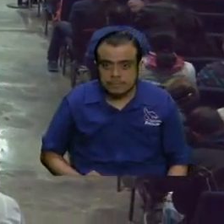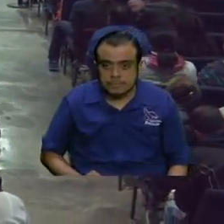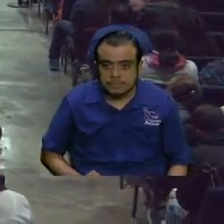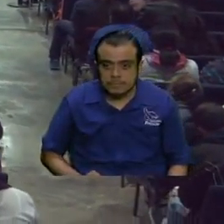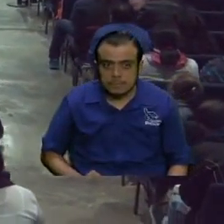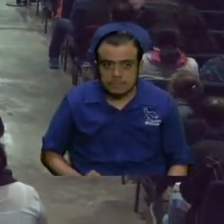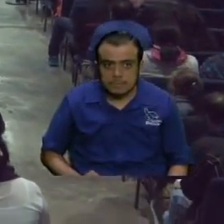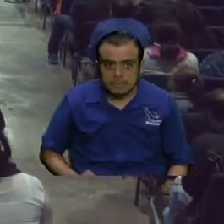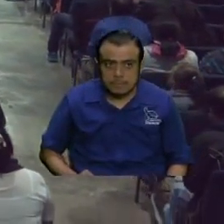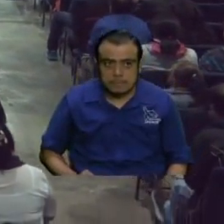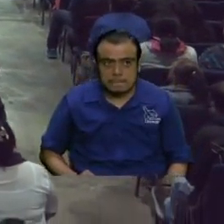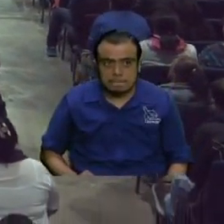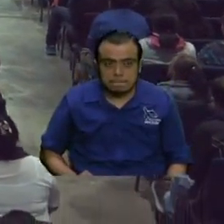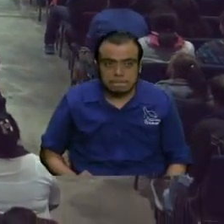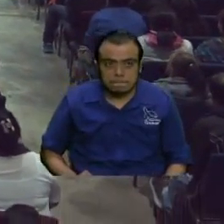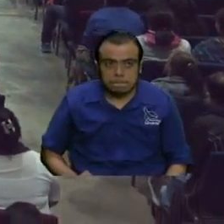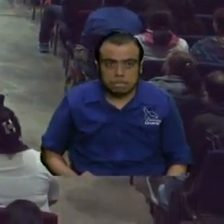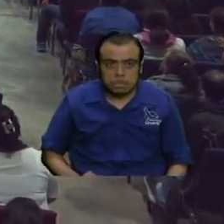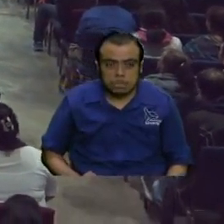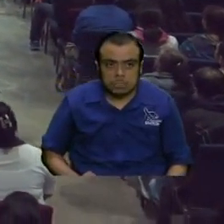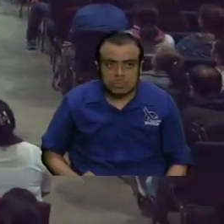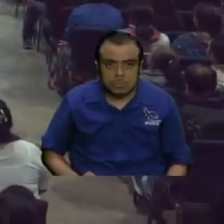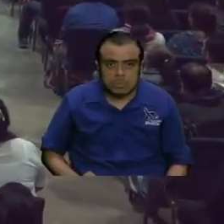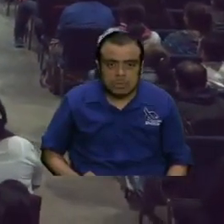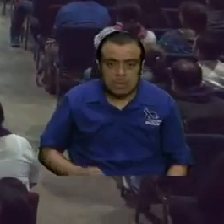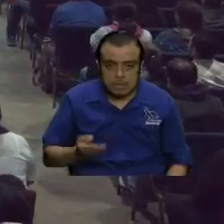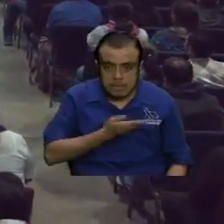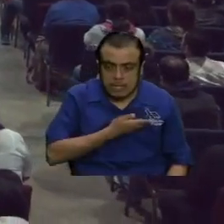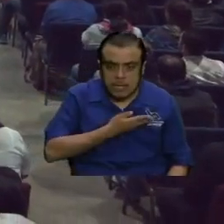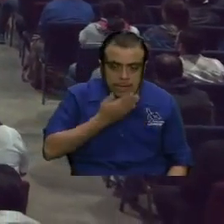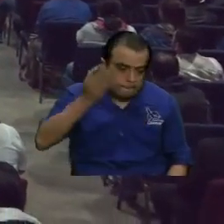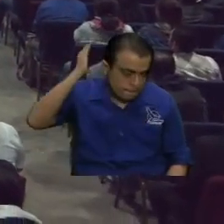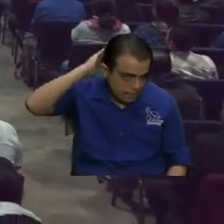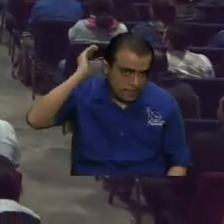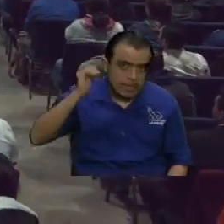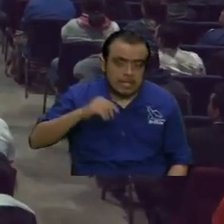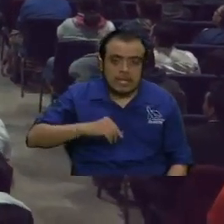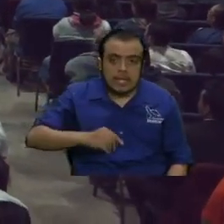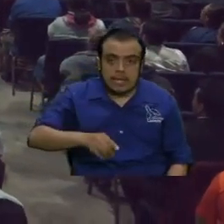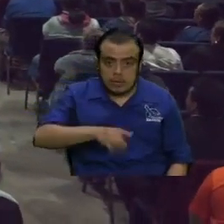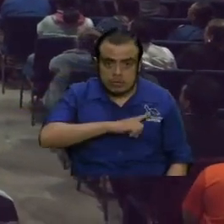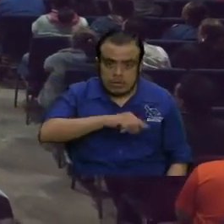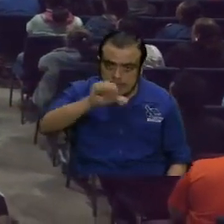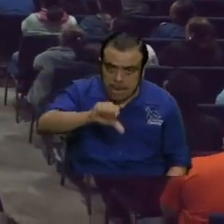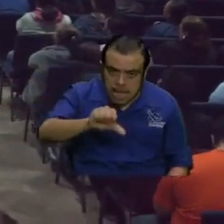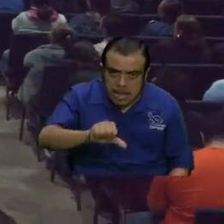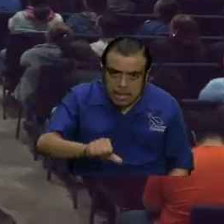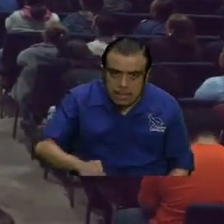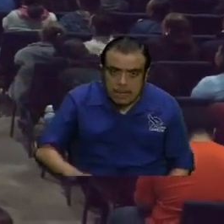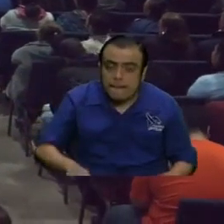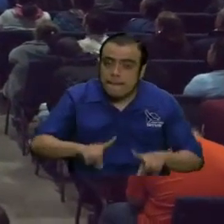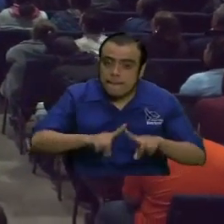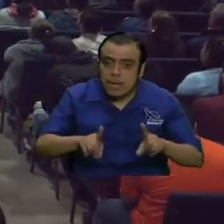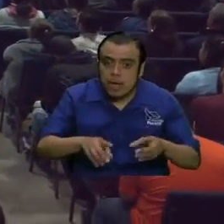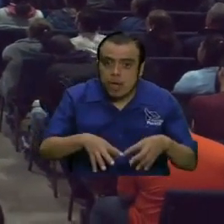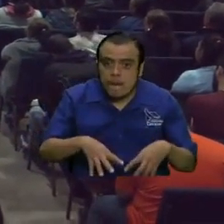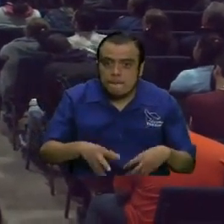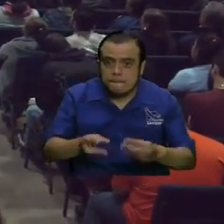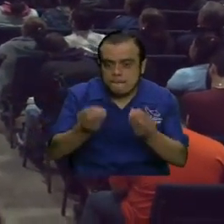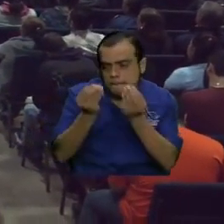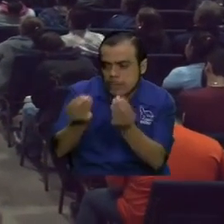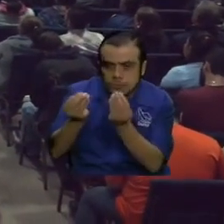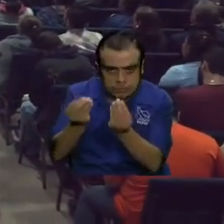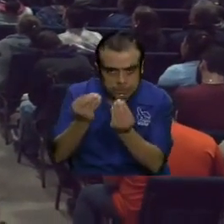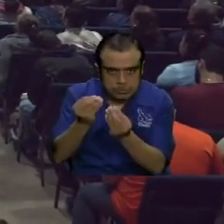¿sabe por qué le digo mentiroso y conciencia cauterizada hipócrita? bueno ya se lo expliqué pero hermano la mayoría de los pastores